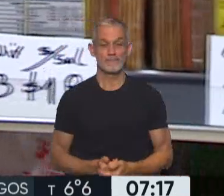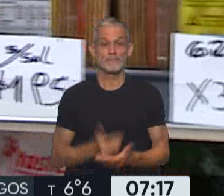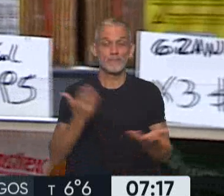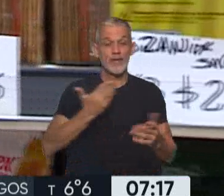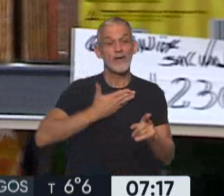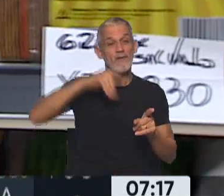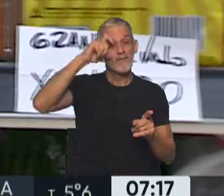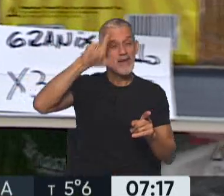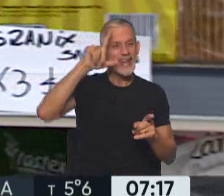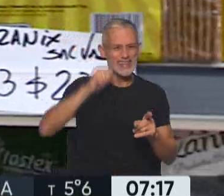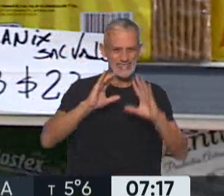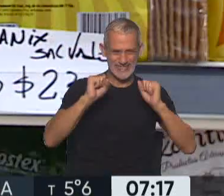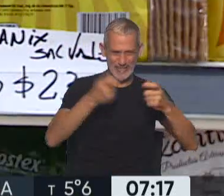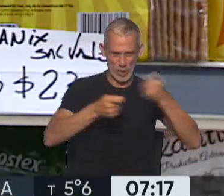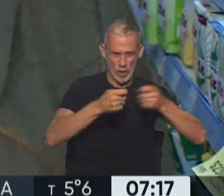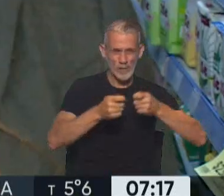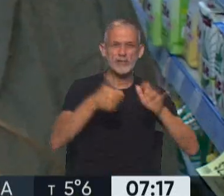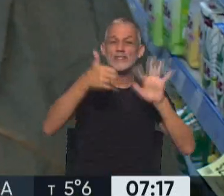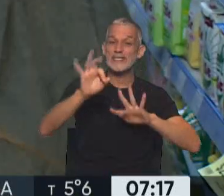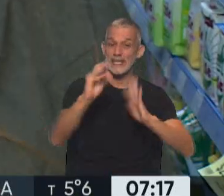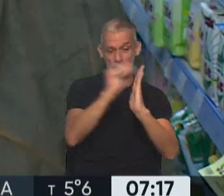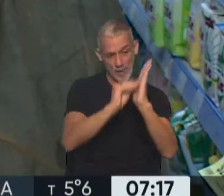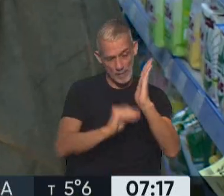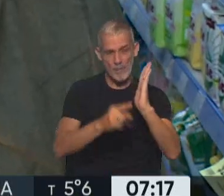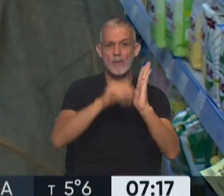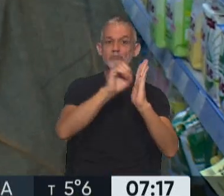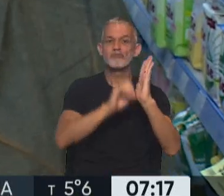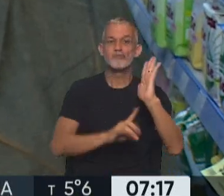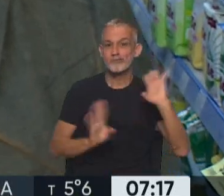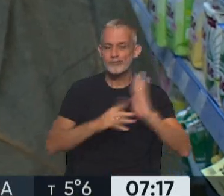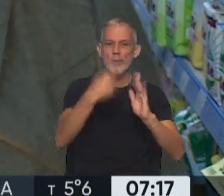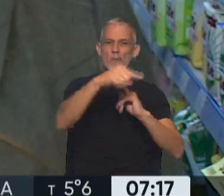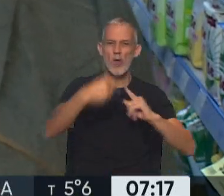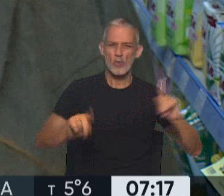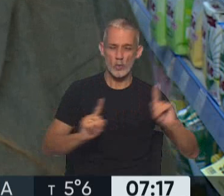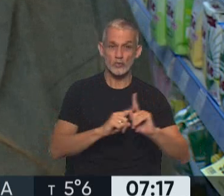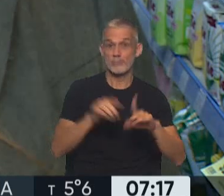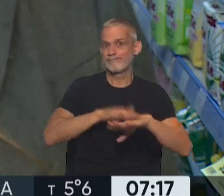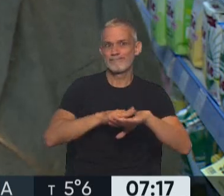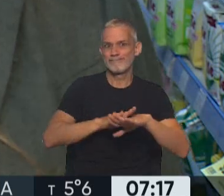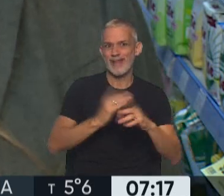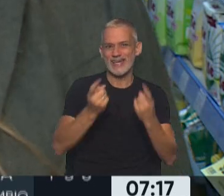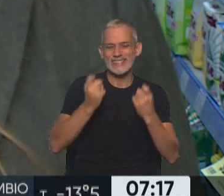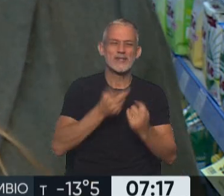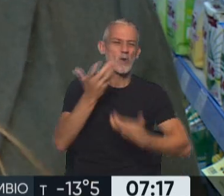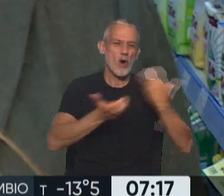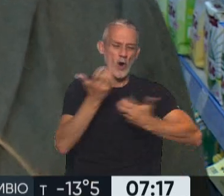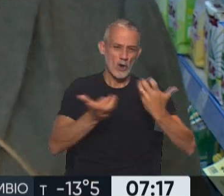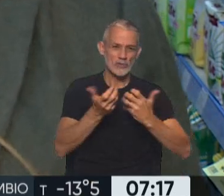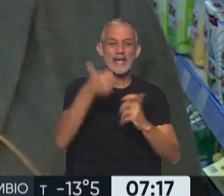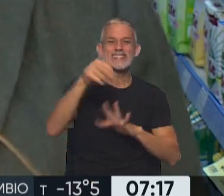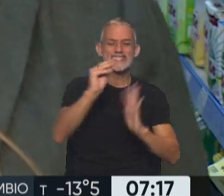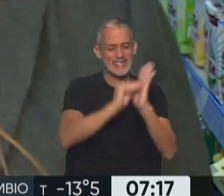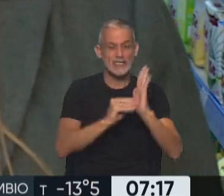Peletti se llegó a un acuerdo con 60 productos que son de la canasta básica necesarios a la hora de cocinar y de